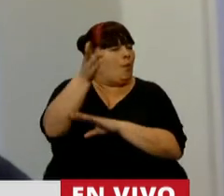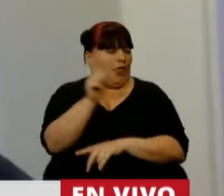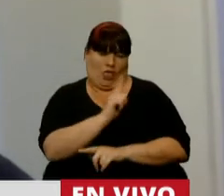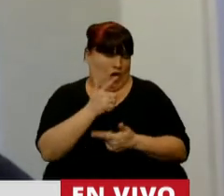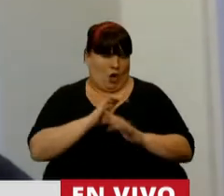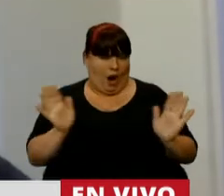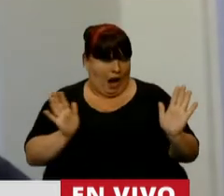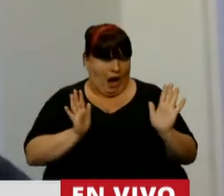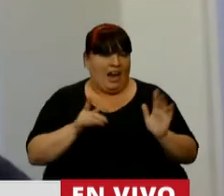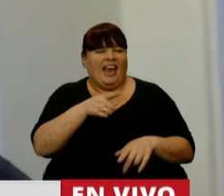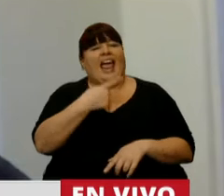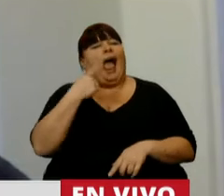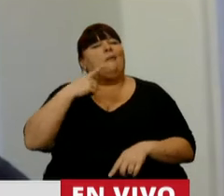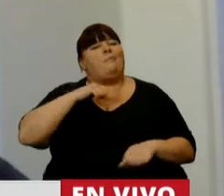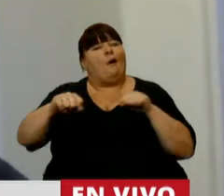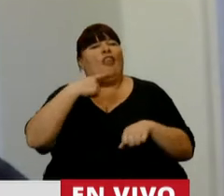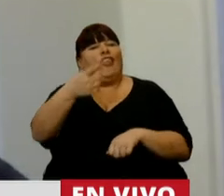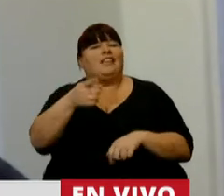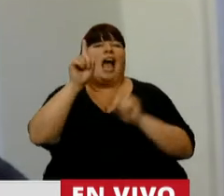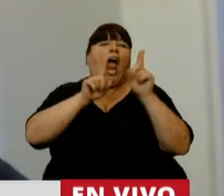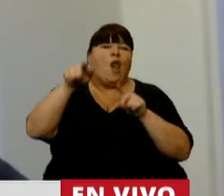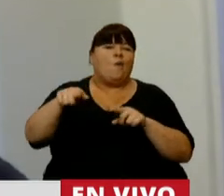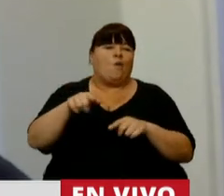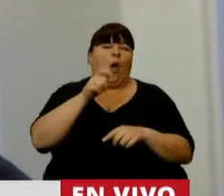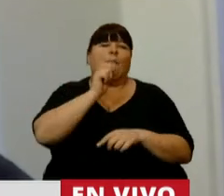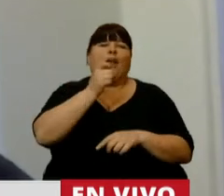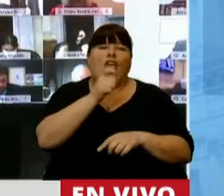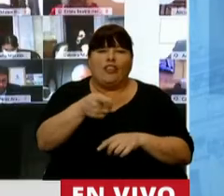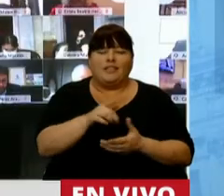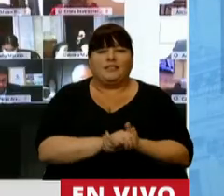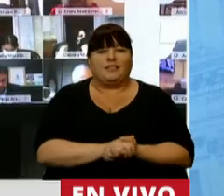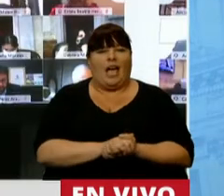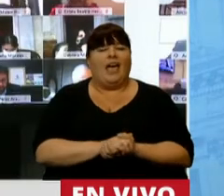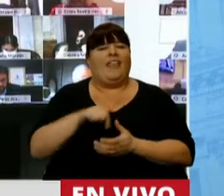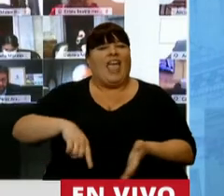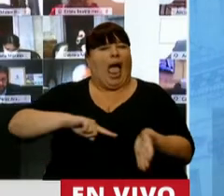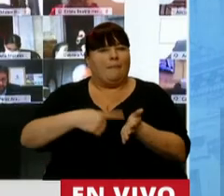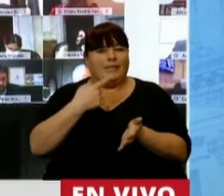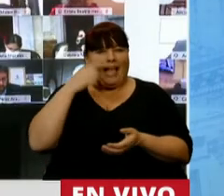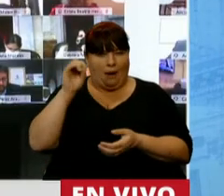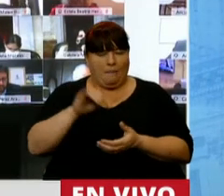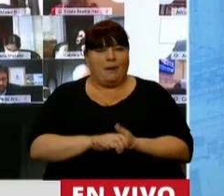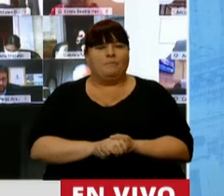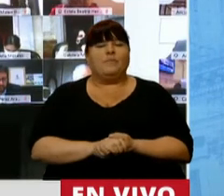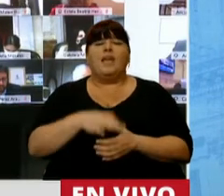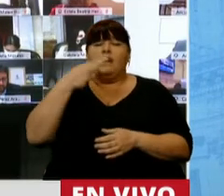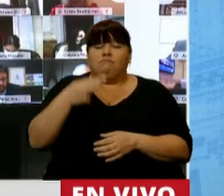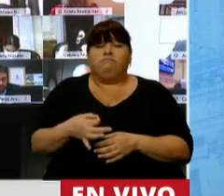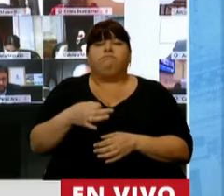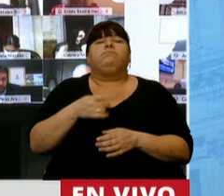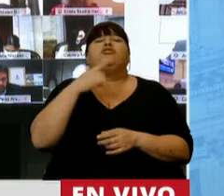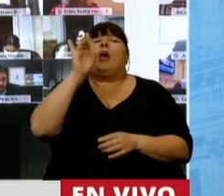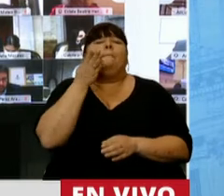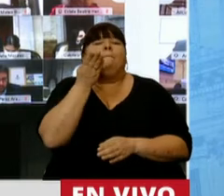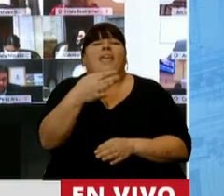señor presidente, tal como quieren instalar algunos de estos medios de la Ciudad de Buenos Aires, sino que se les pide